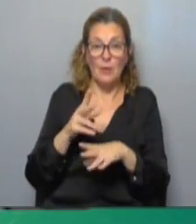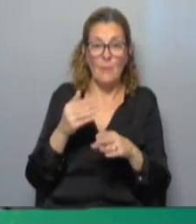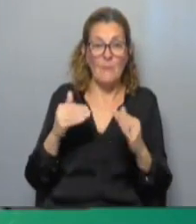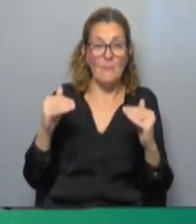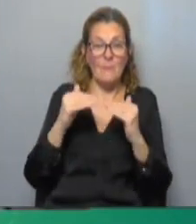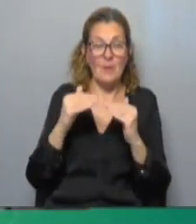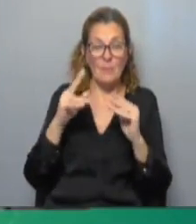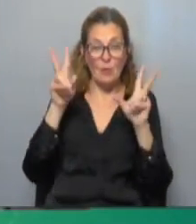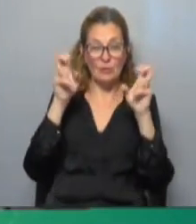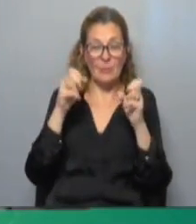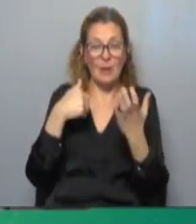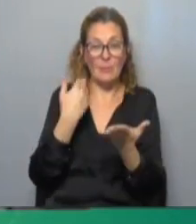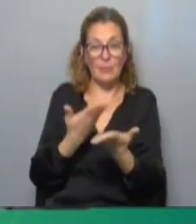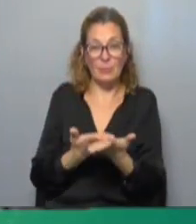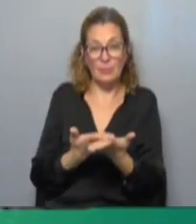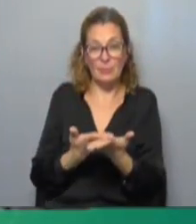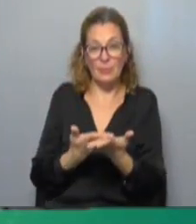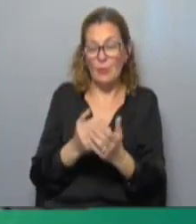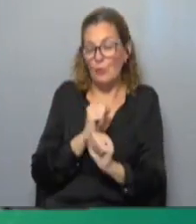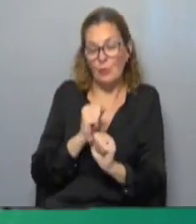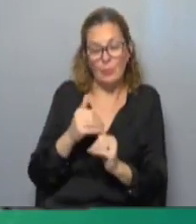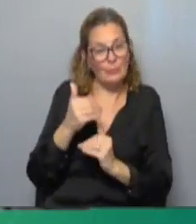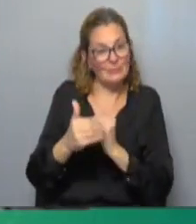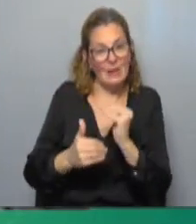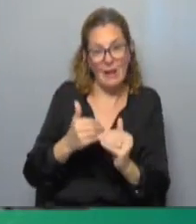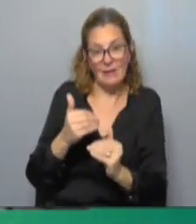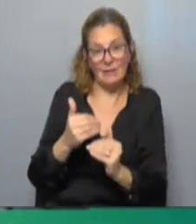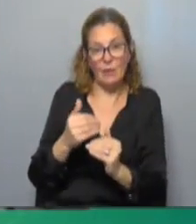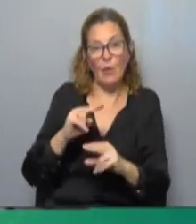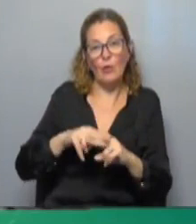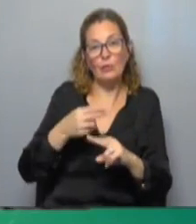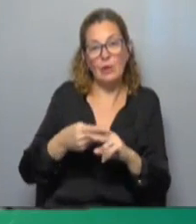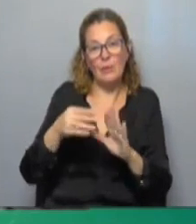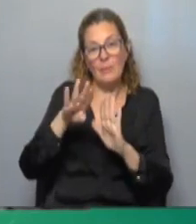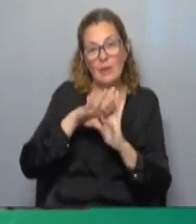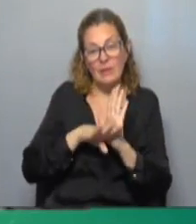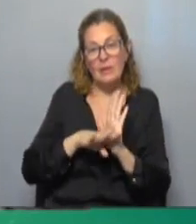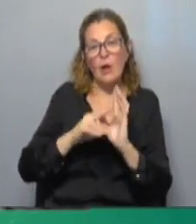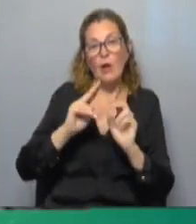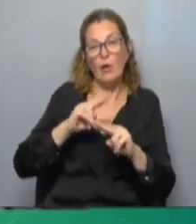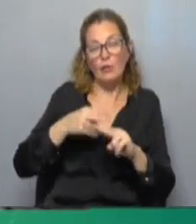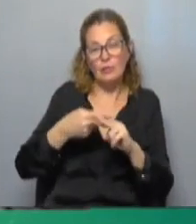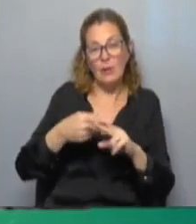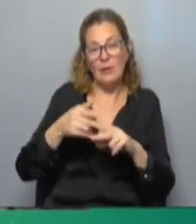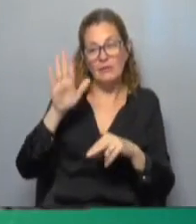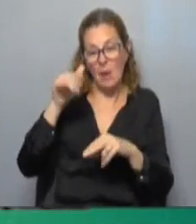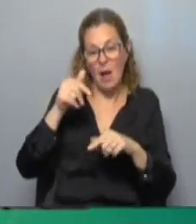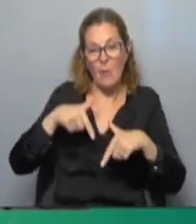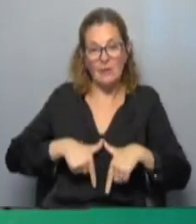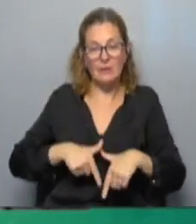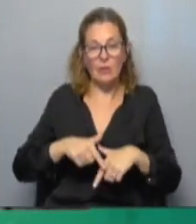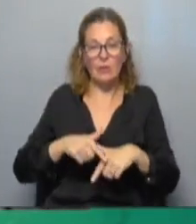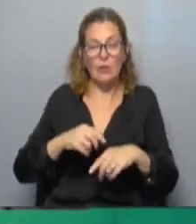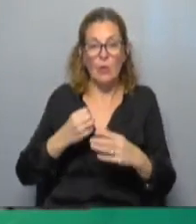hubo una propuesta del Ministerio que no se pudo llevar adelante nuevamente tuvieron medidas nuevamente convocatoria del Ministerio nueva